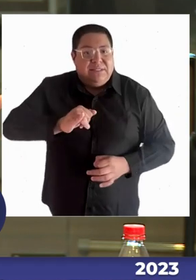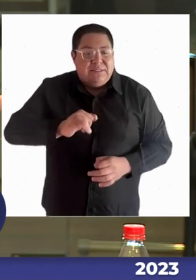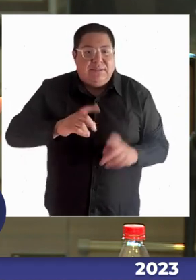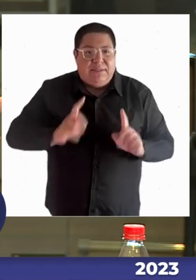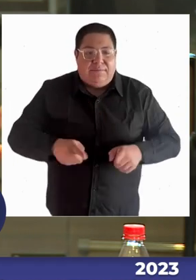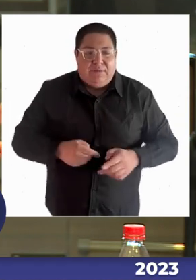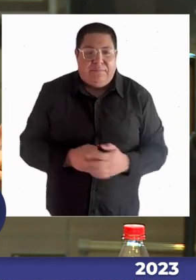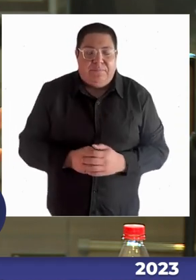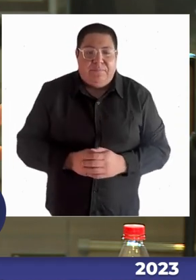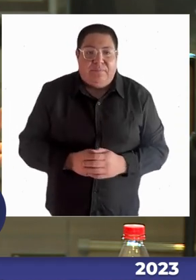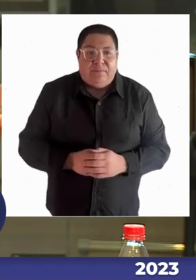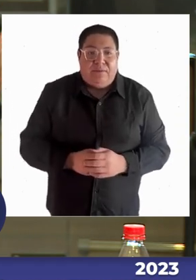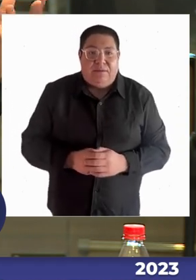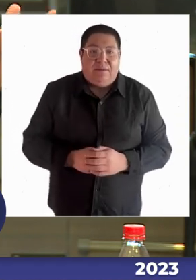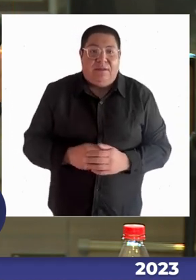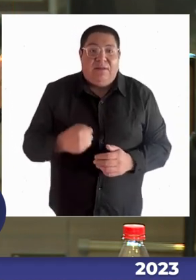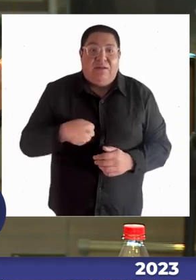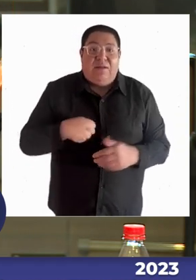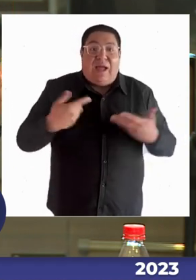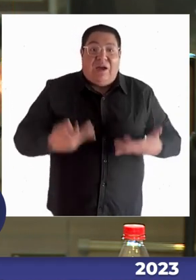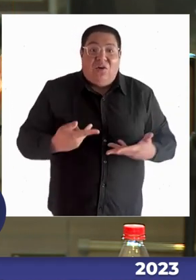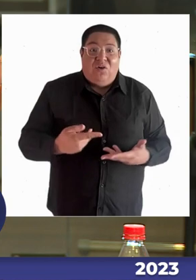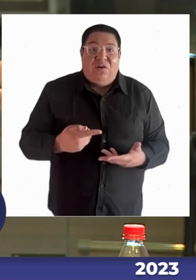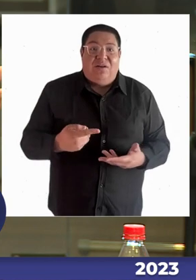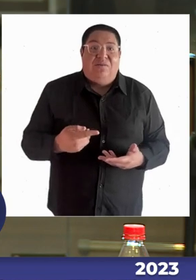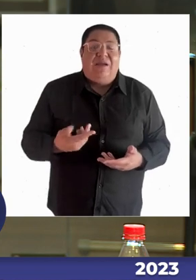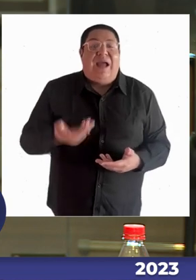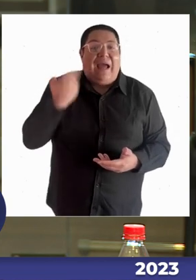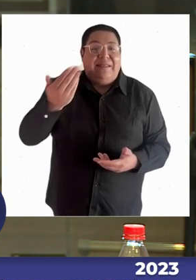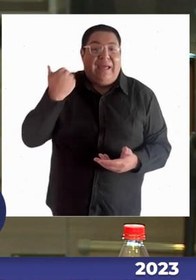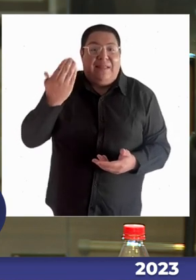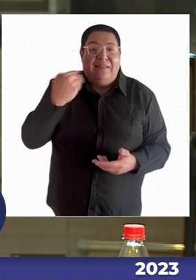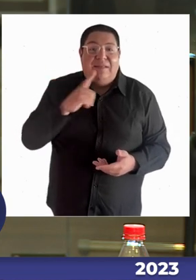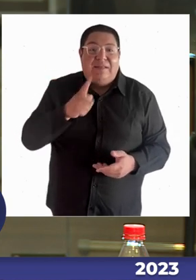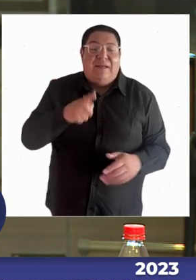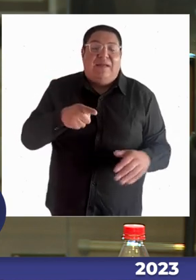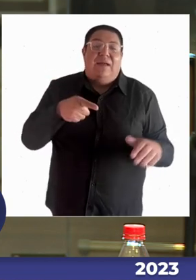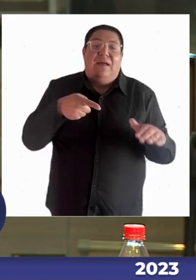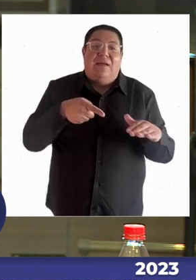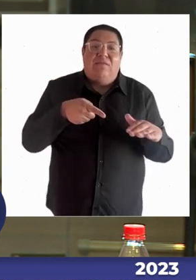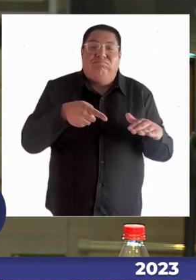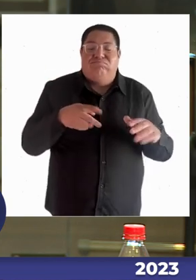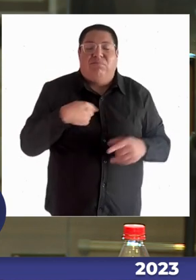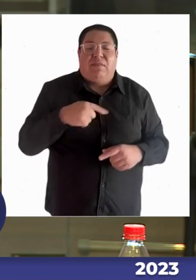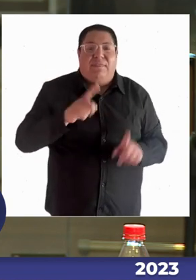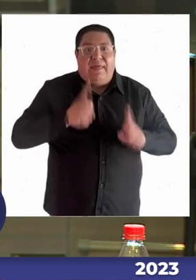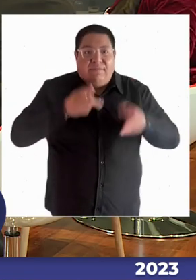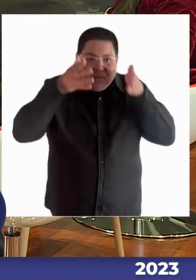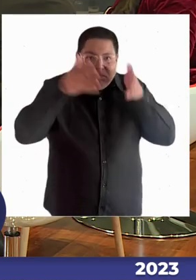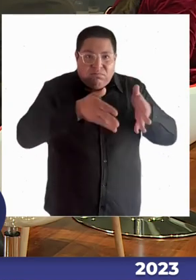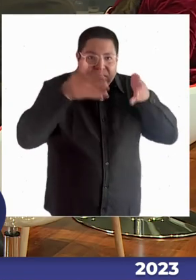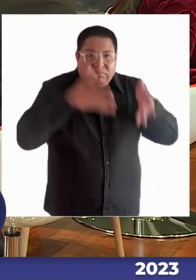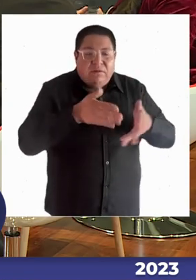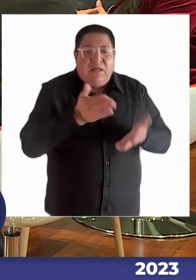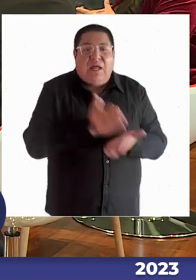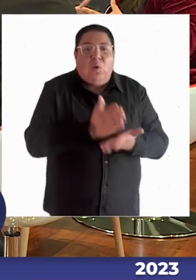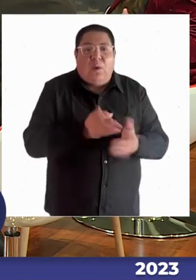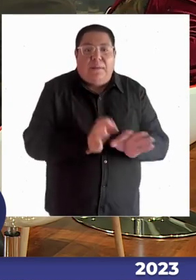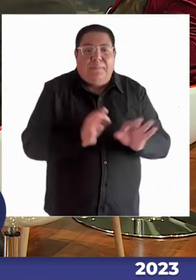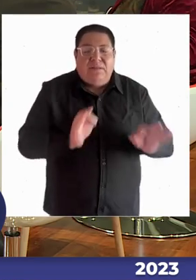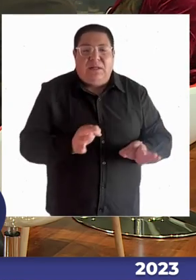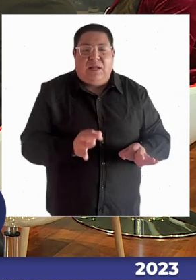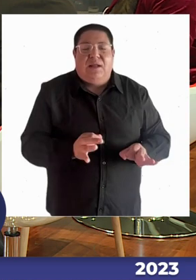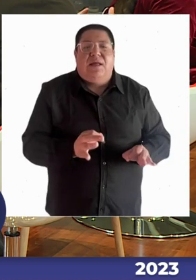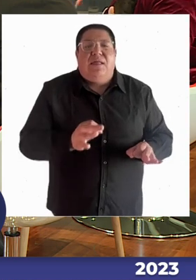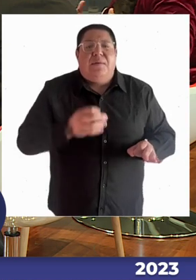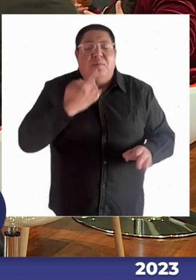tengo esa pena matada que tenía de principio de meter a mi hijo en una escuela especial, ¿no? Porque ya viví el